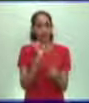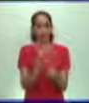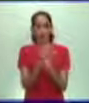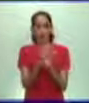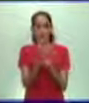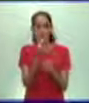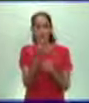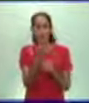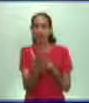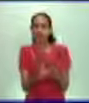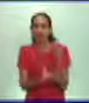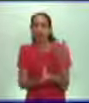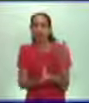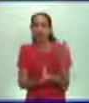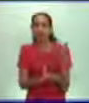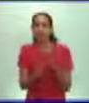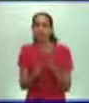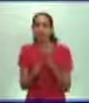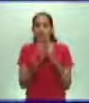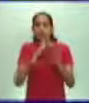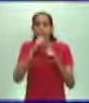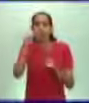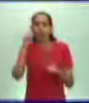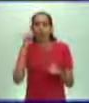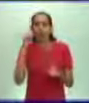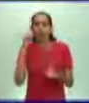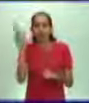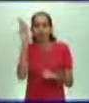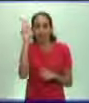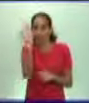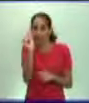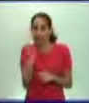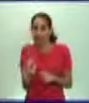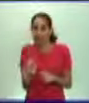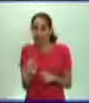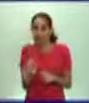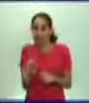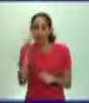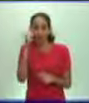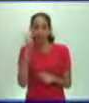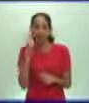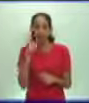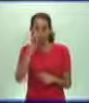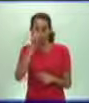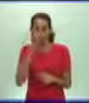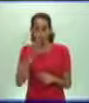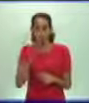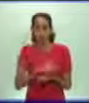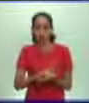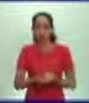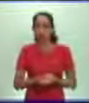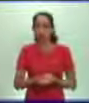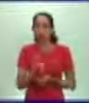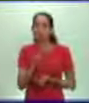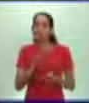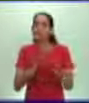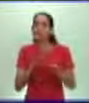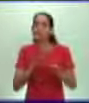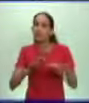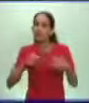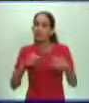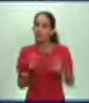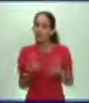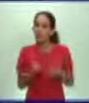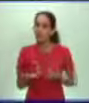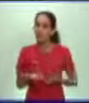el surgimiento del cristianismo en Roma para el siglo III de nuestra era. Bueno, ¿cuál era la función de esa religión que surgió